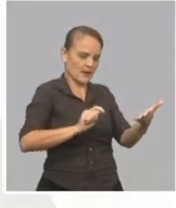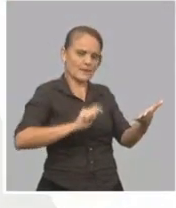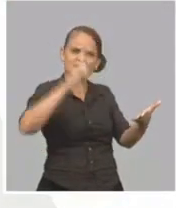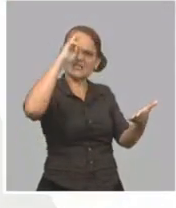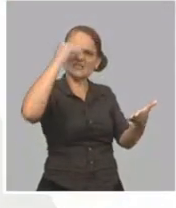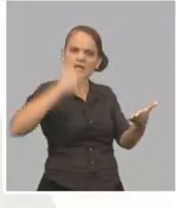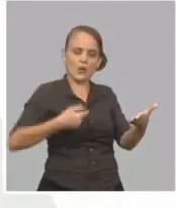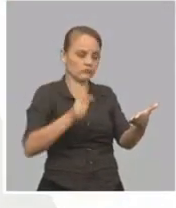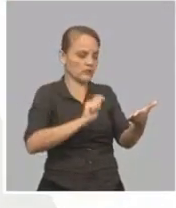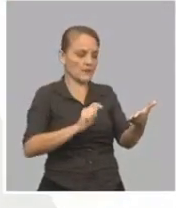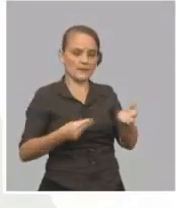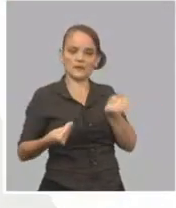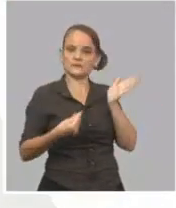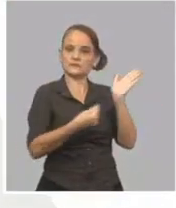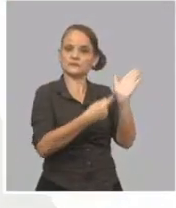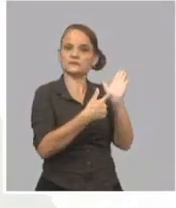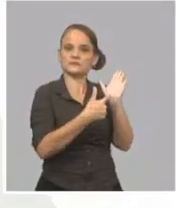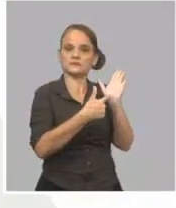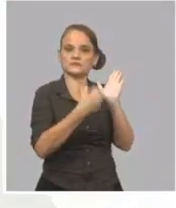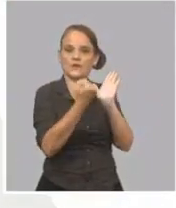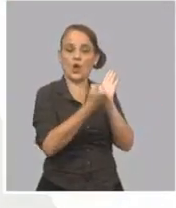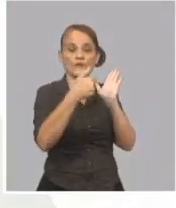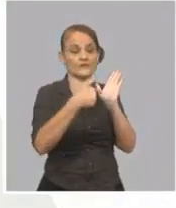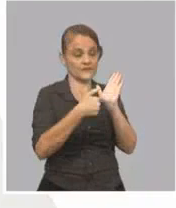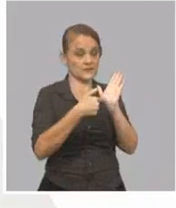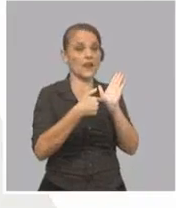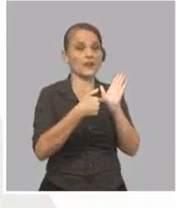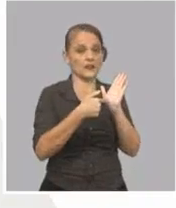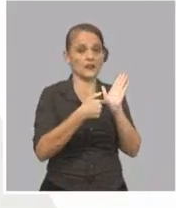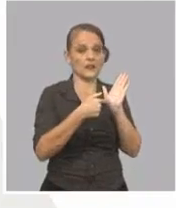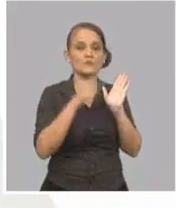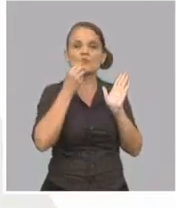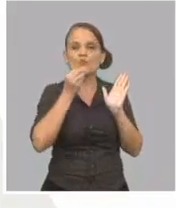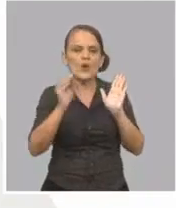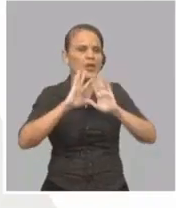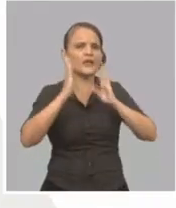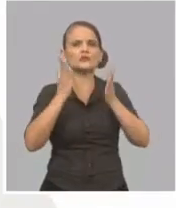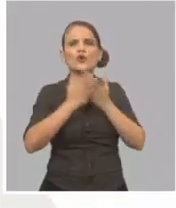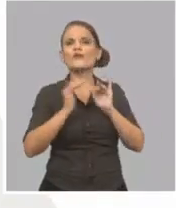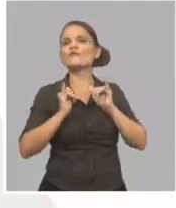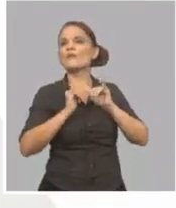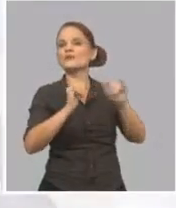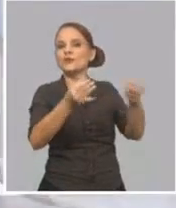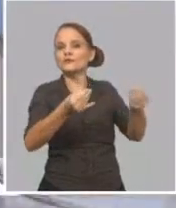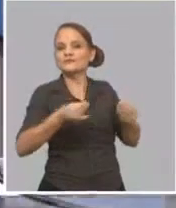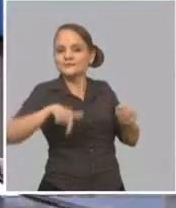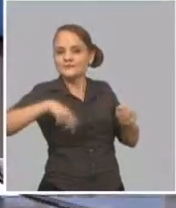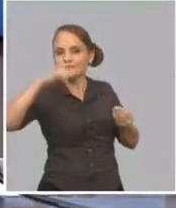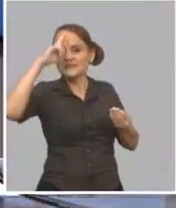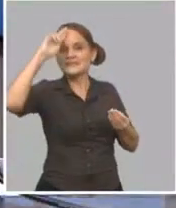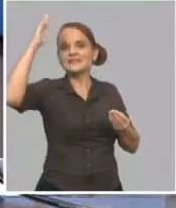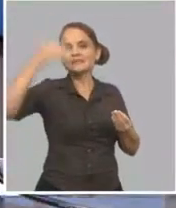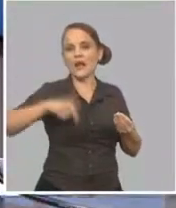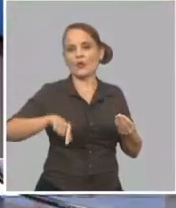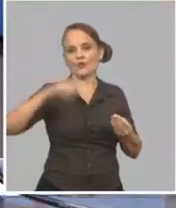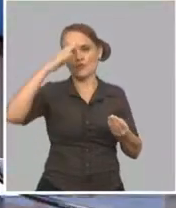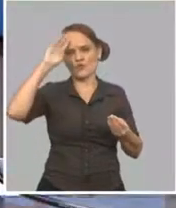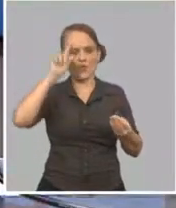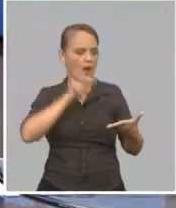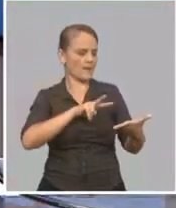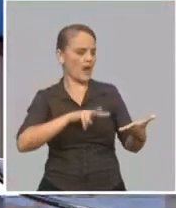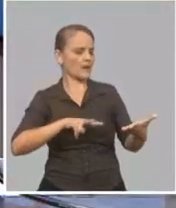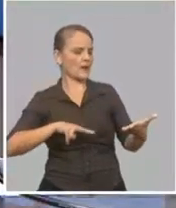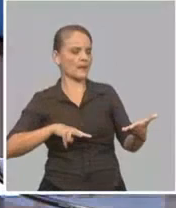que las autoridades de salud pública puedan tener la mayor información y tomar todas las medidas preventivas correspondientes.